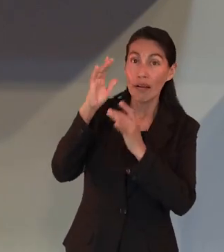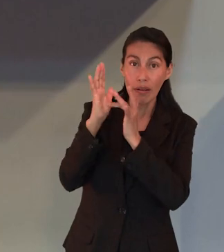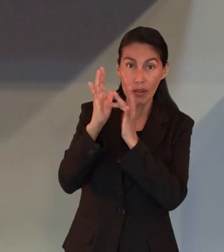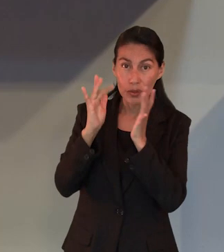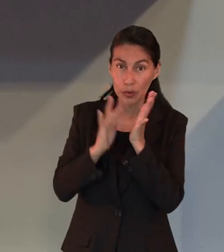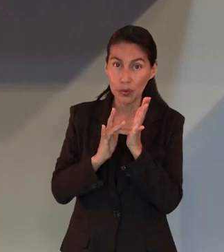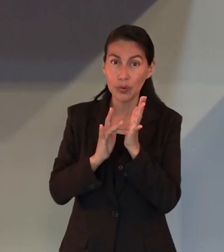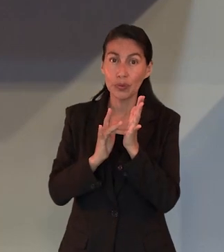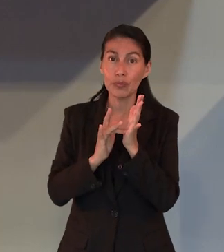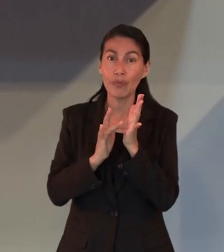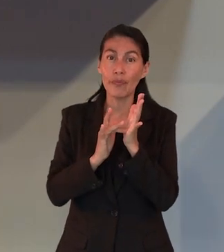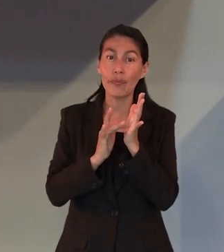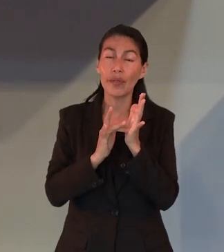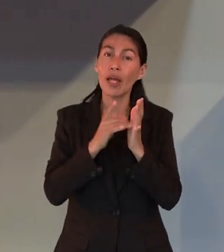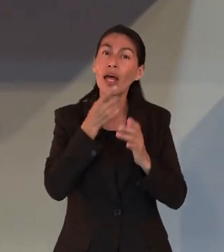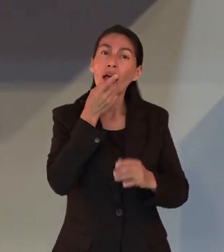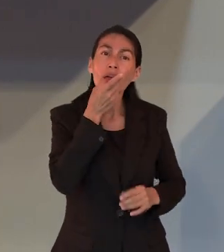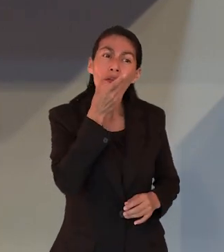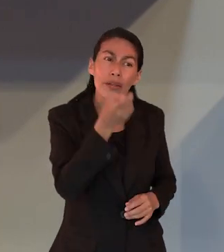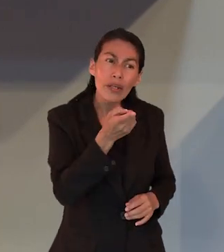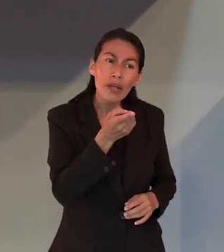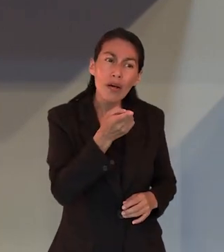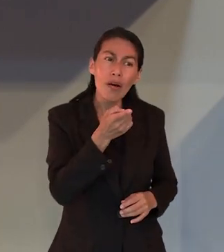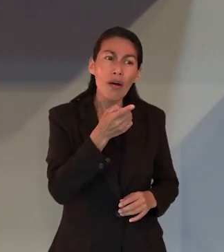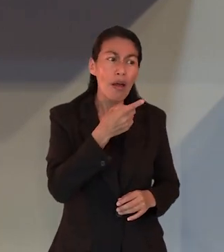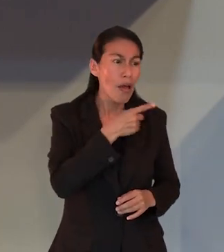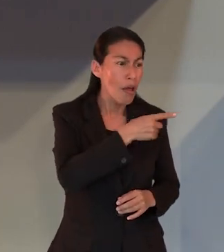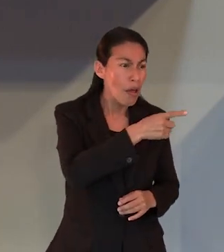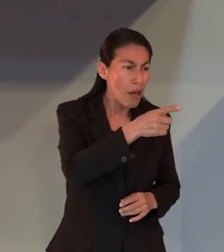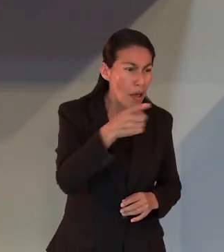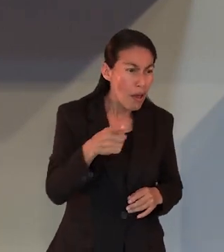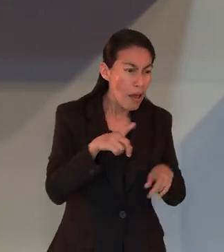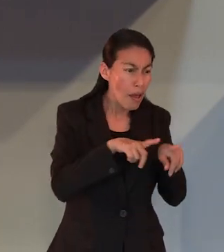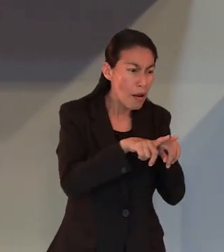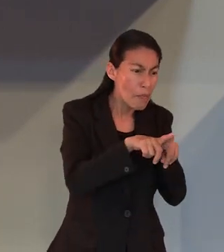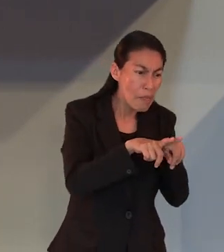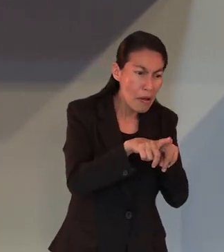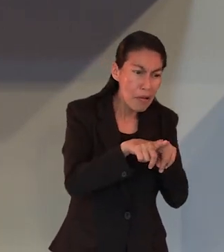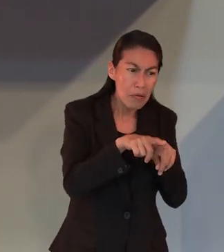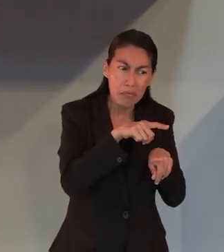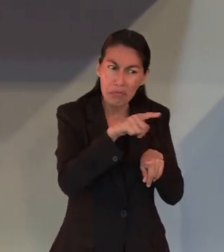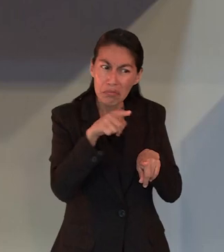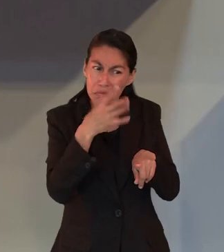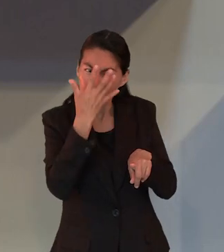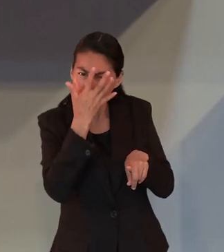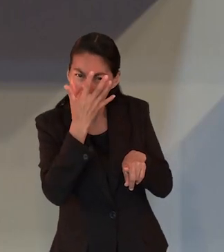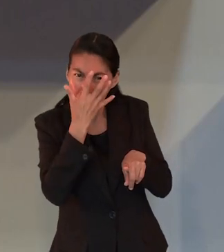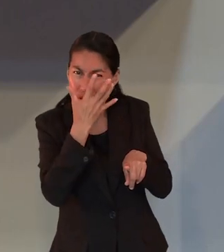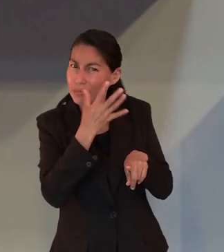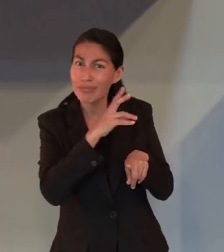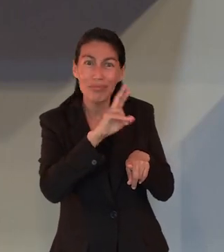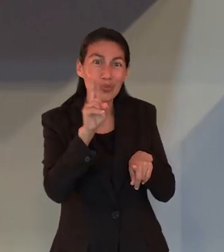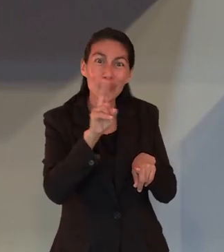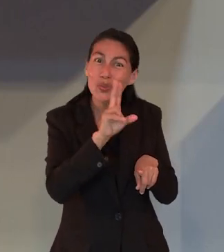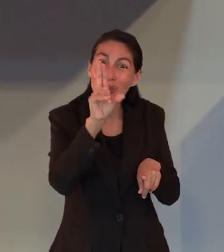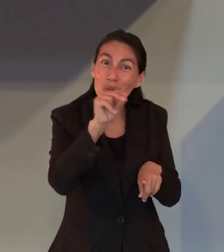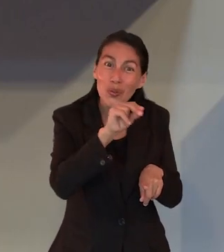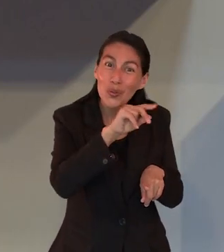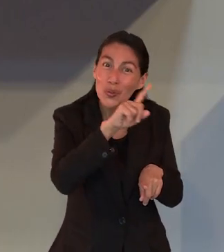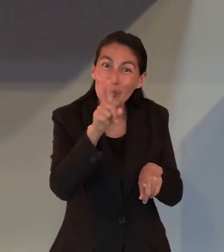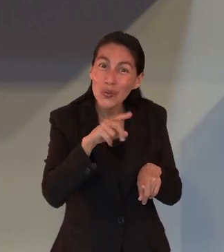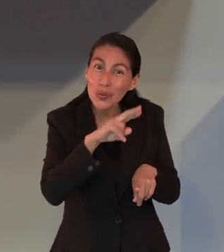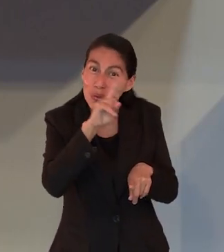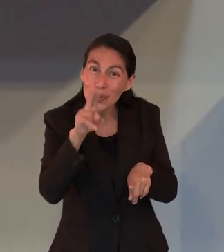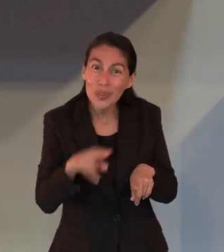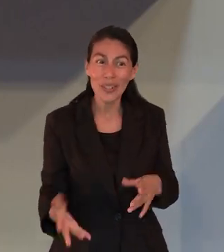Jesús mencionó que él no se avergonzaba de llamarnos hermanos a cada uno de